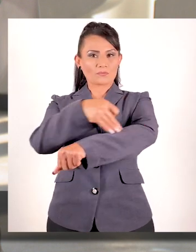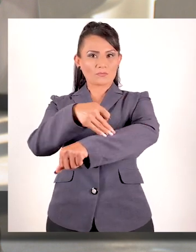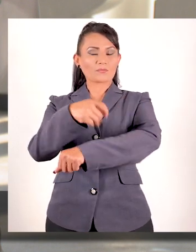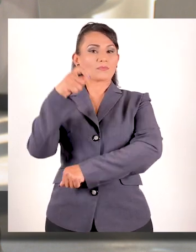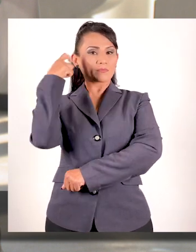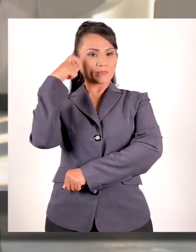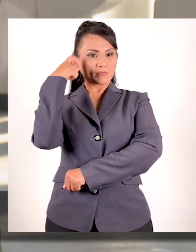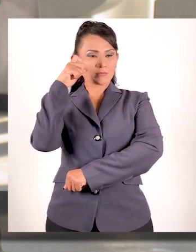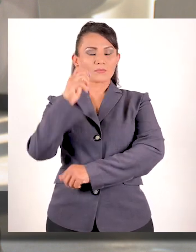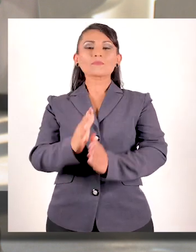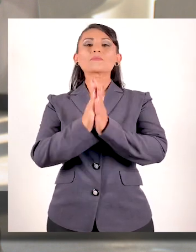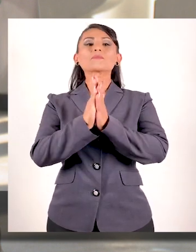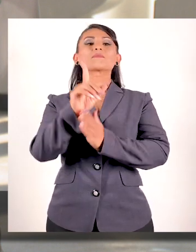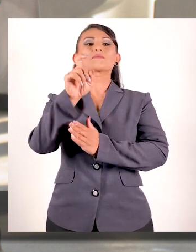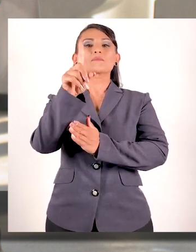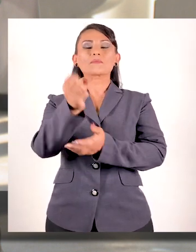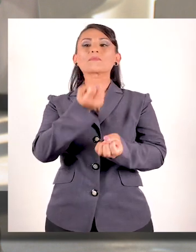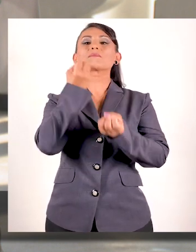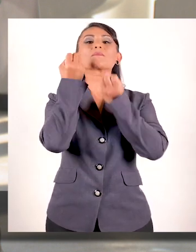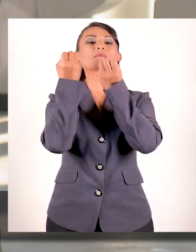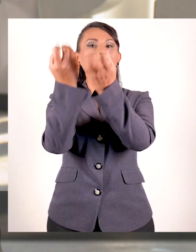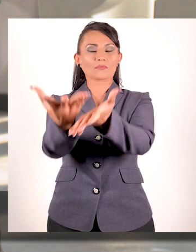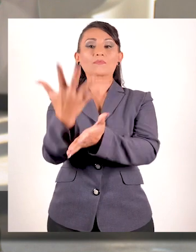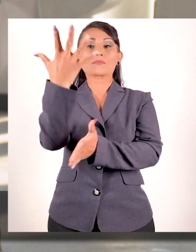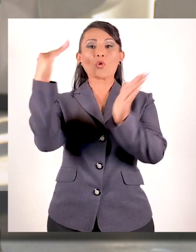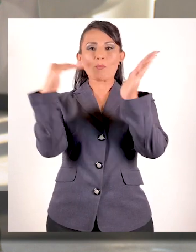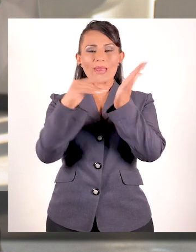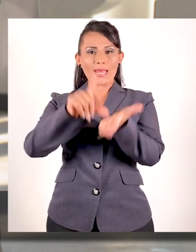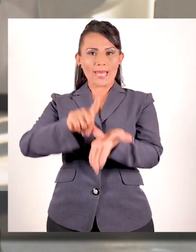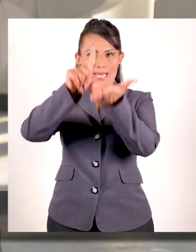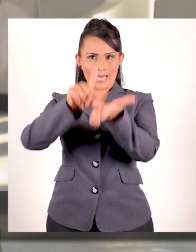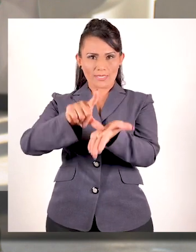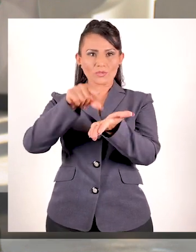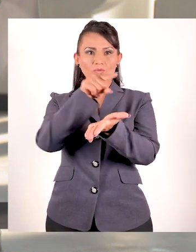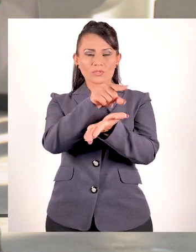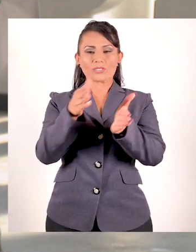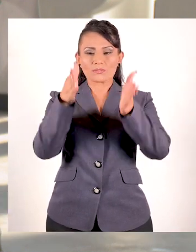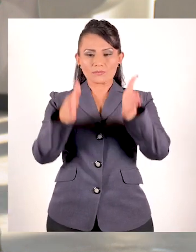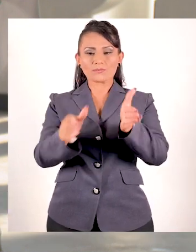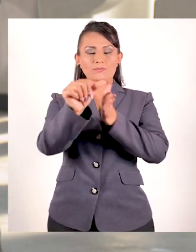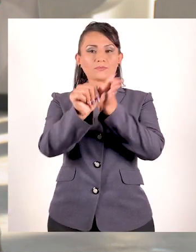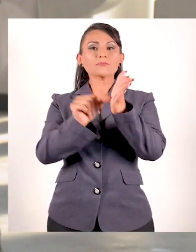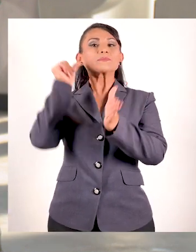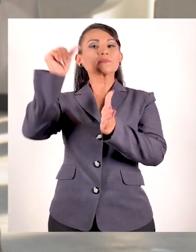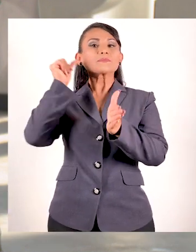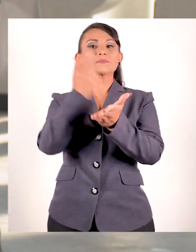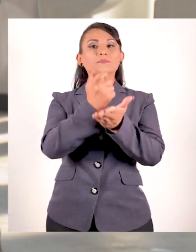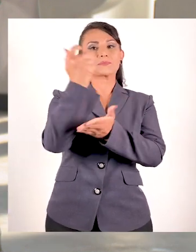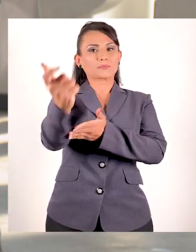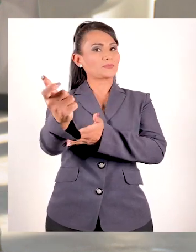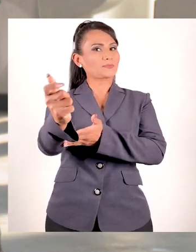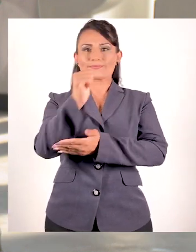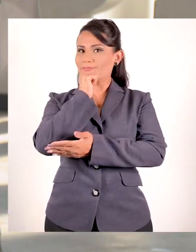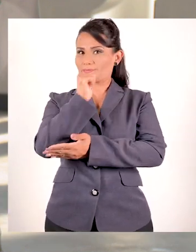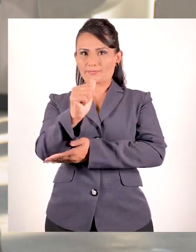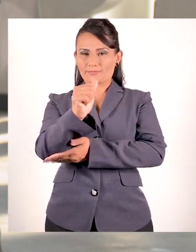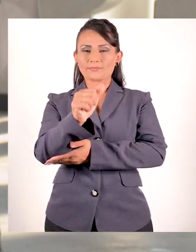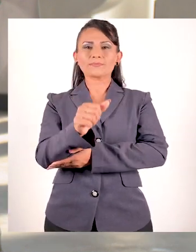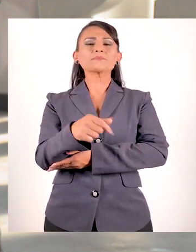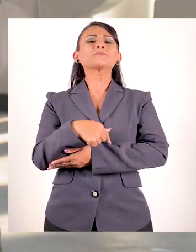gratuita a las familias queretanas 5.000 litros de agua potable durante el mes de abril.